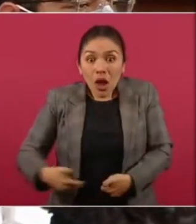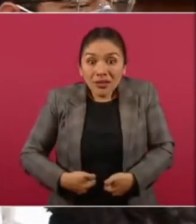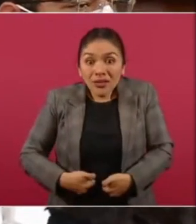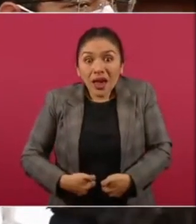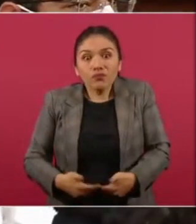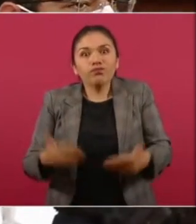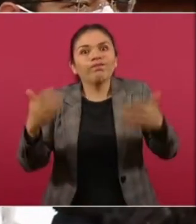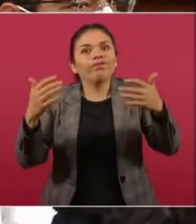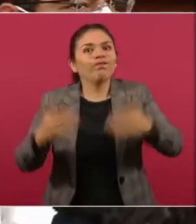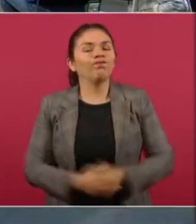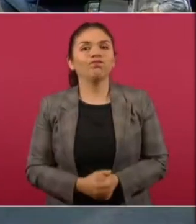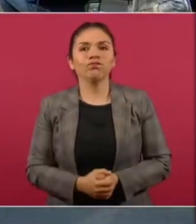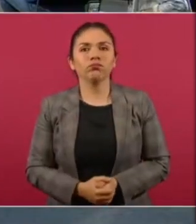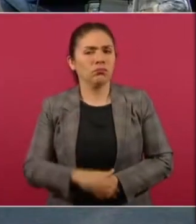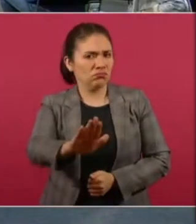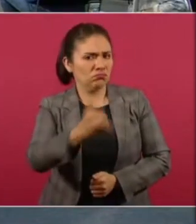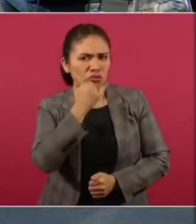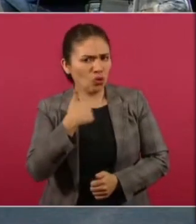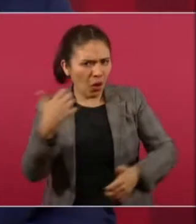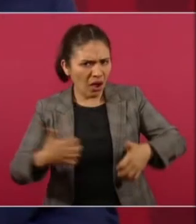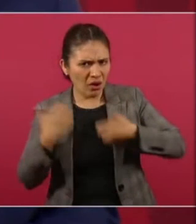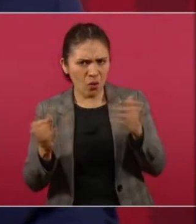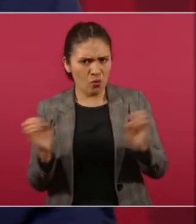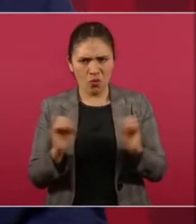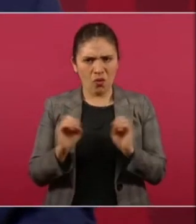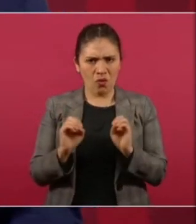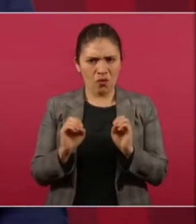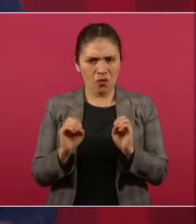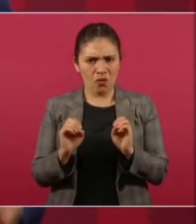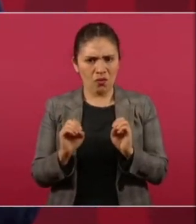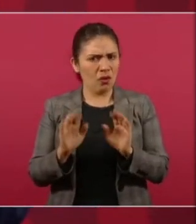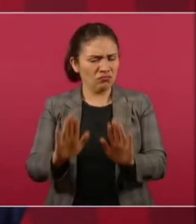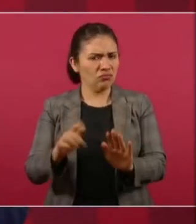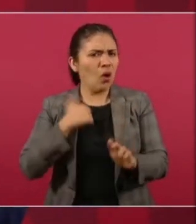pues No me estoy molestando, eh. O sea, yo ya